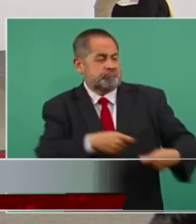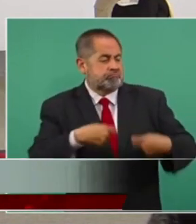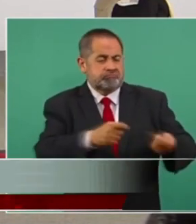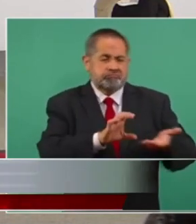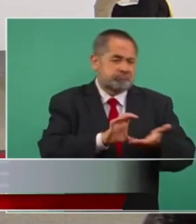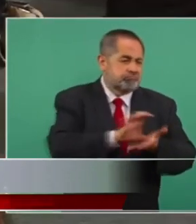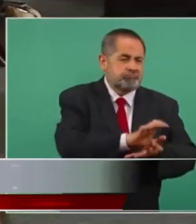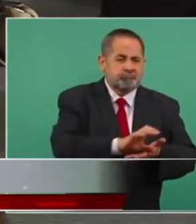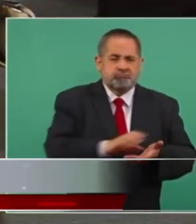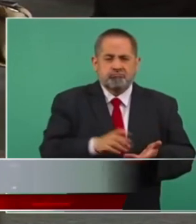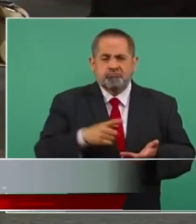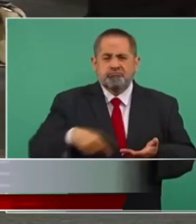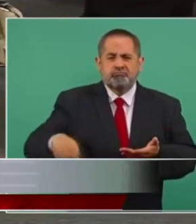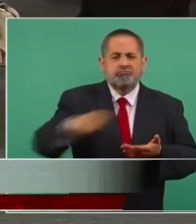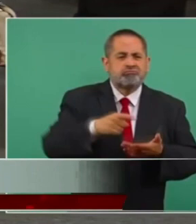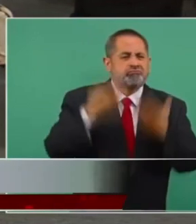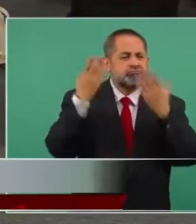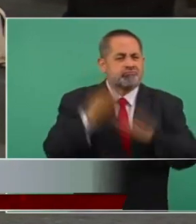financieras